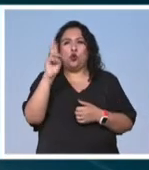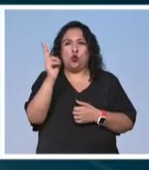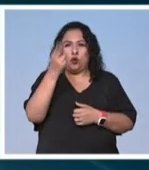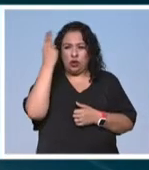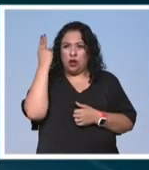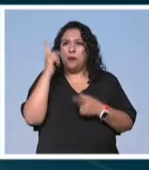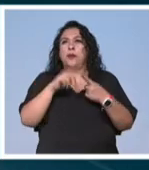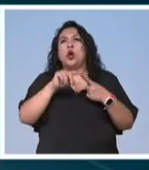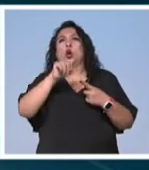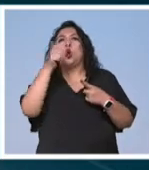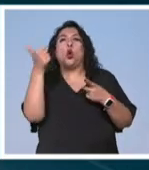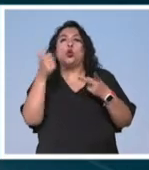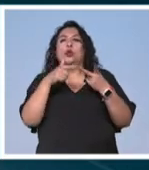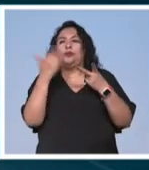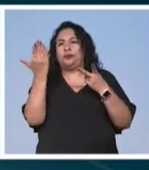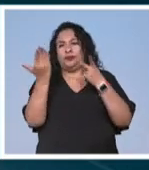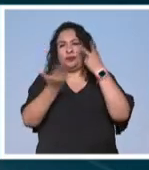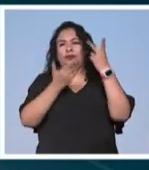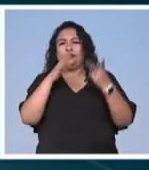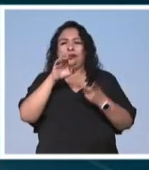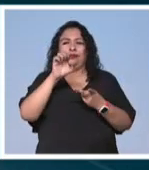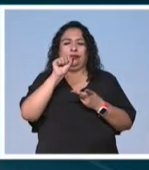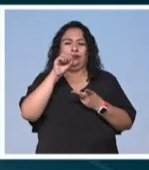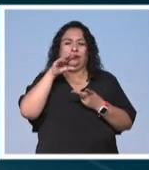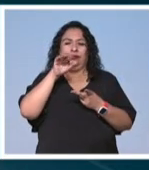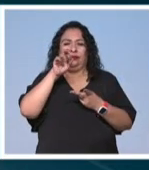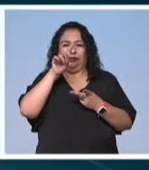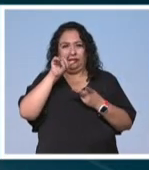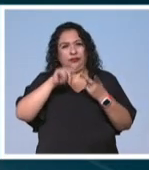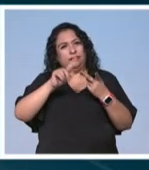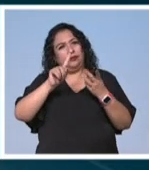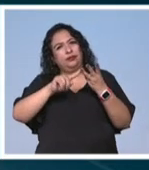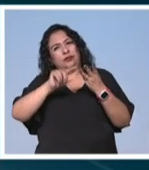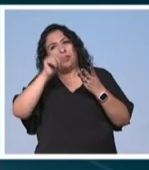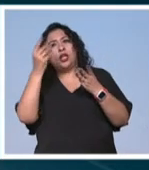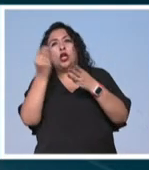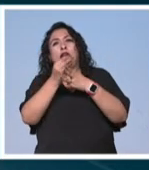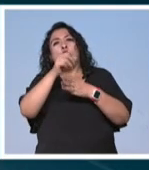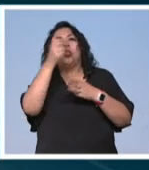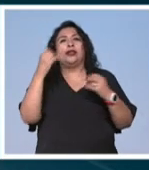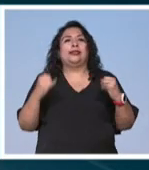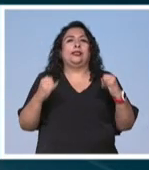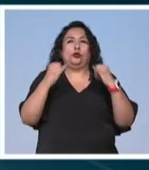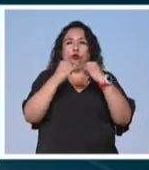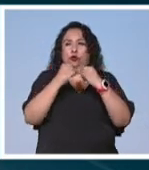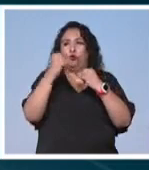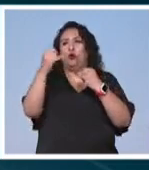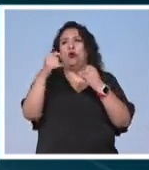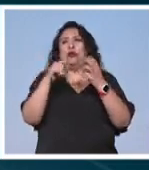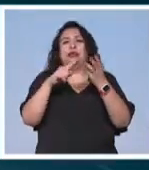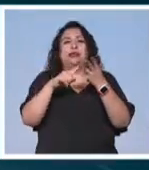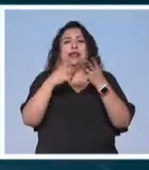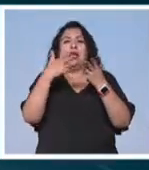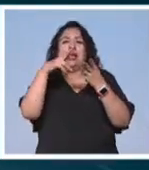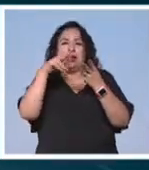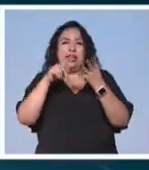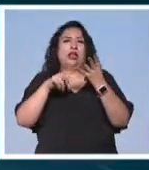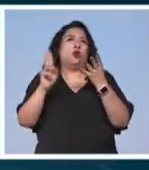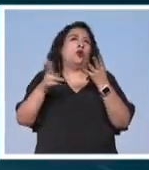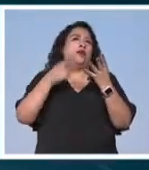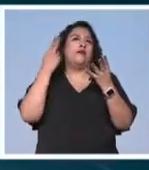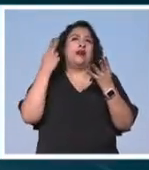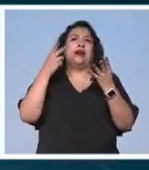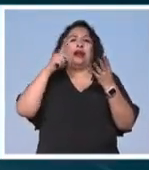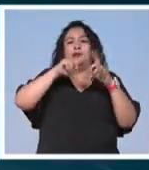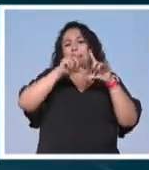tienes algunos que estudian en la esmeralda tienes otros que dan clases en otras instituciones como el helénico universidades en